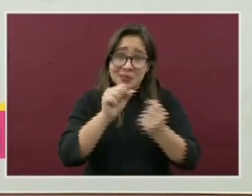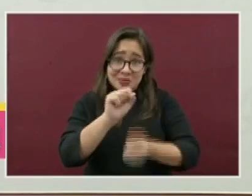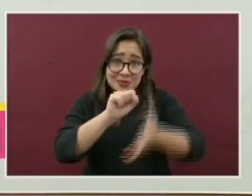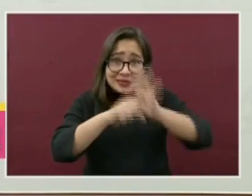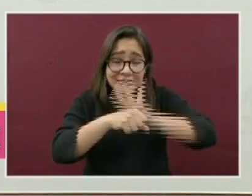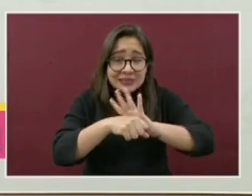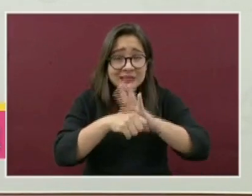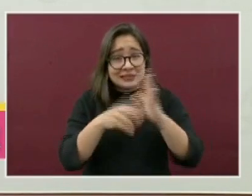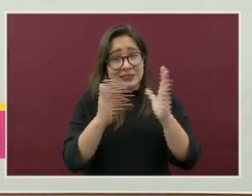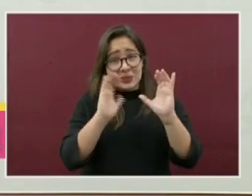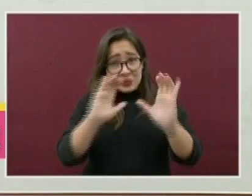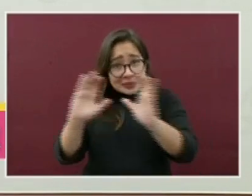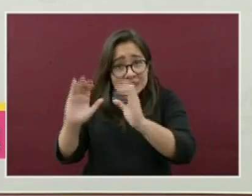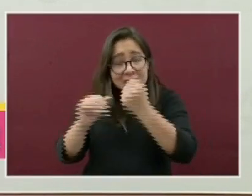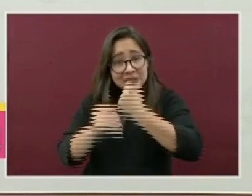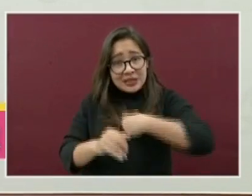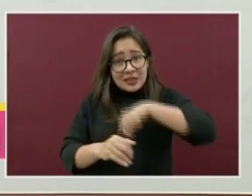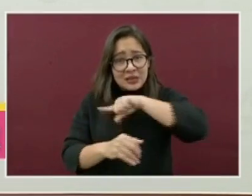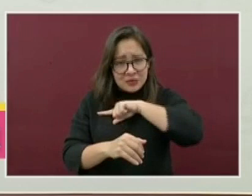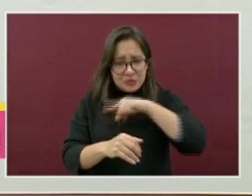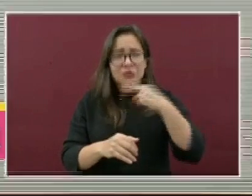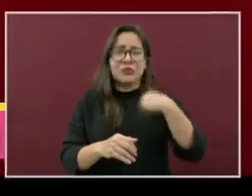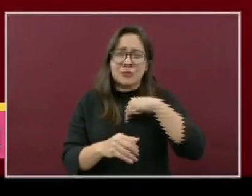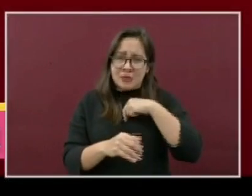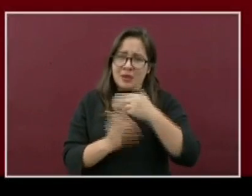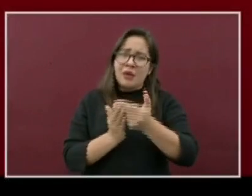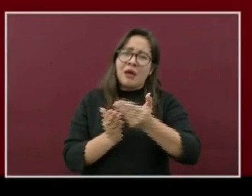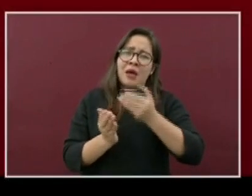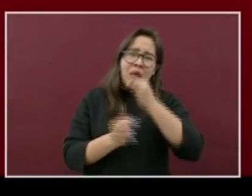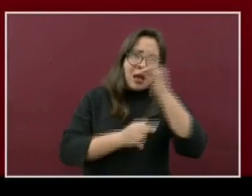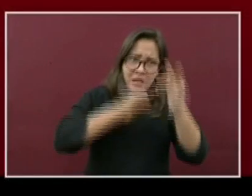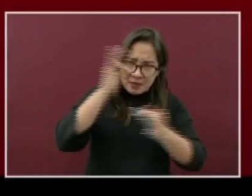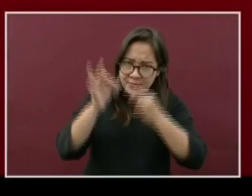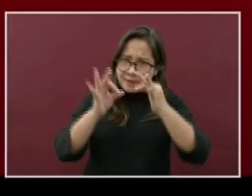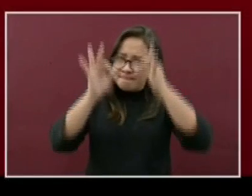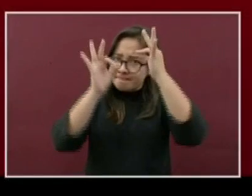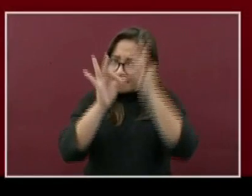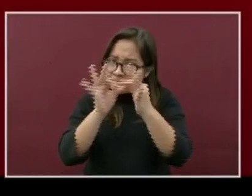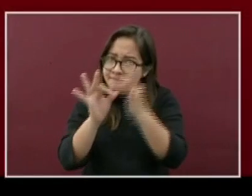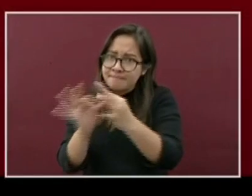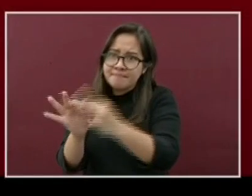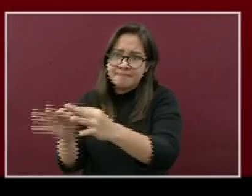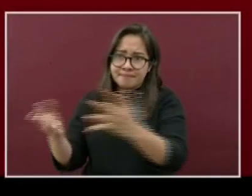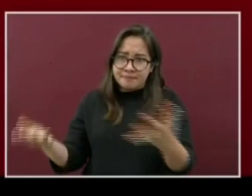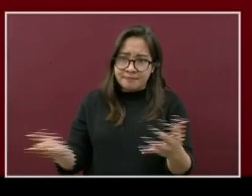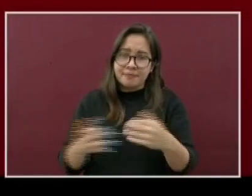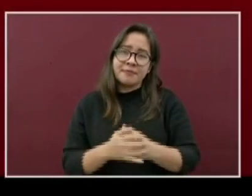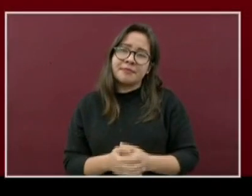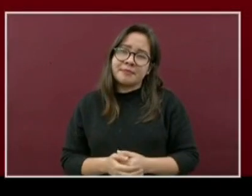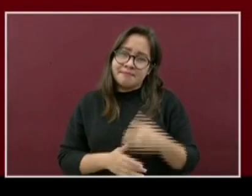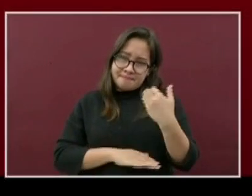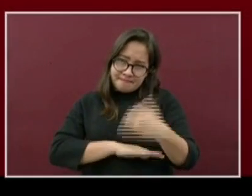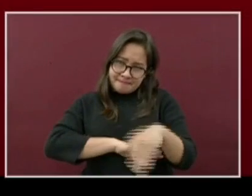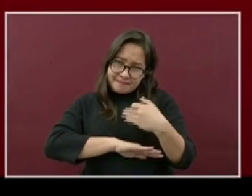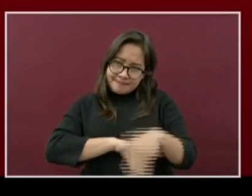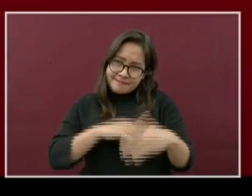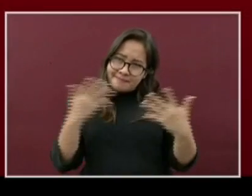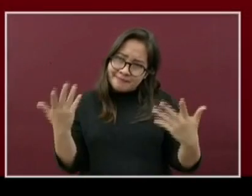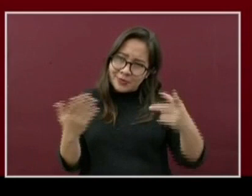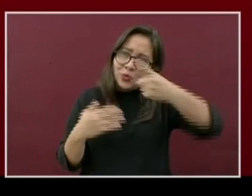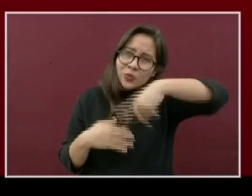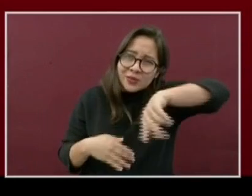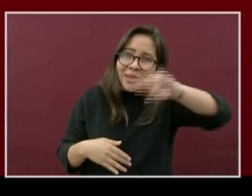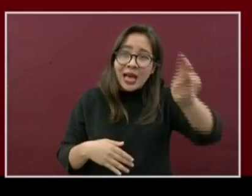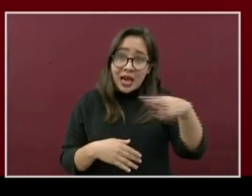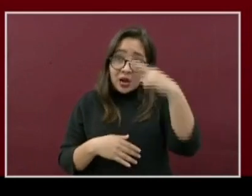muy puntualmente sobre estas acciones. Mientras tanto, ciudadanos y ciudadanas veracruzanos, recuerden el